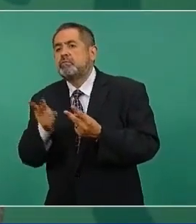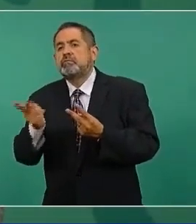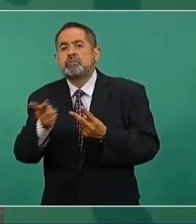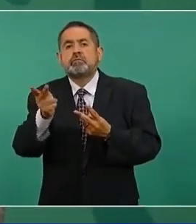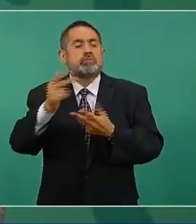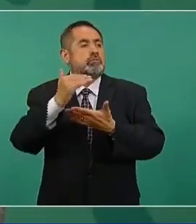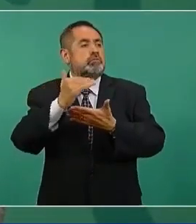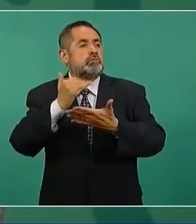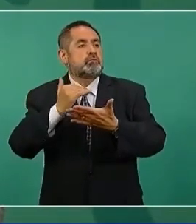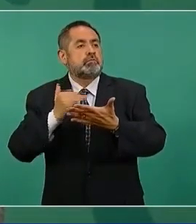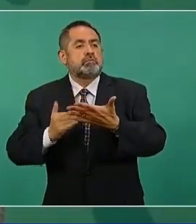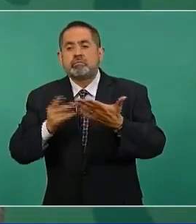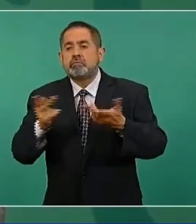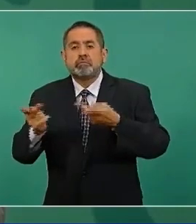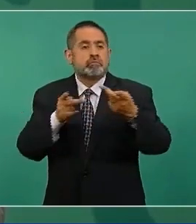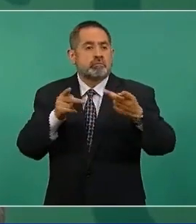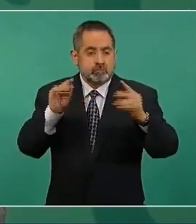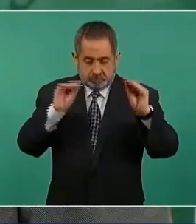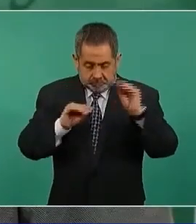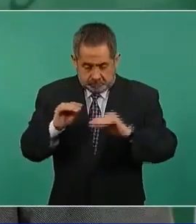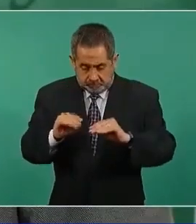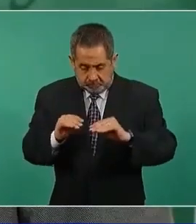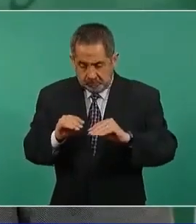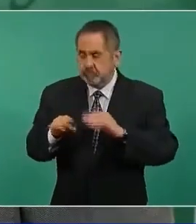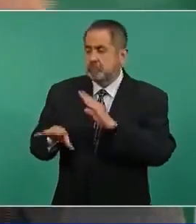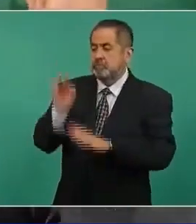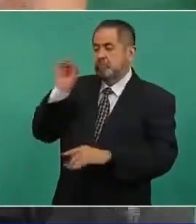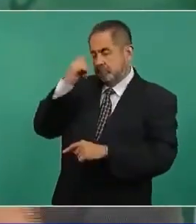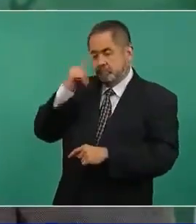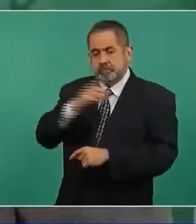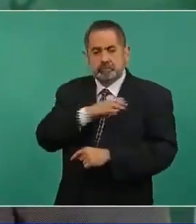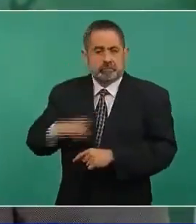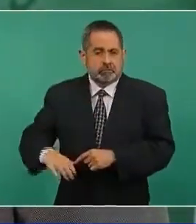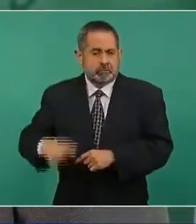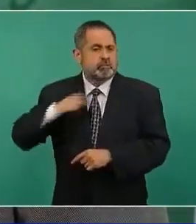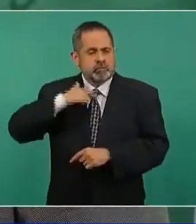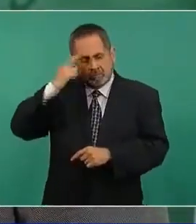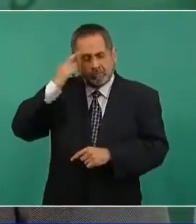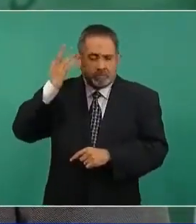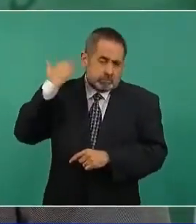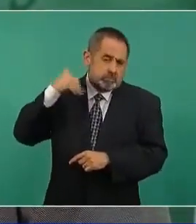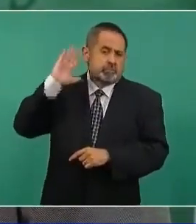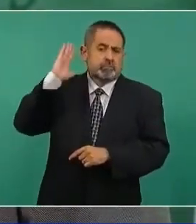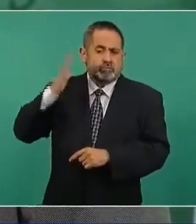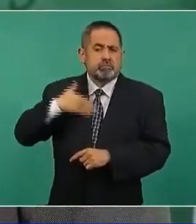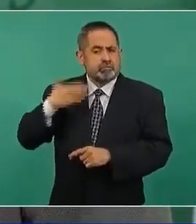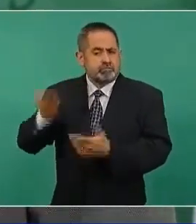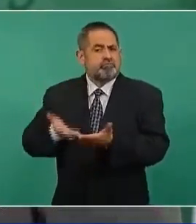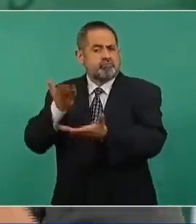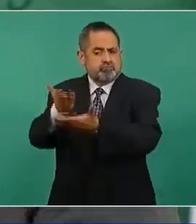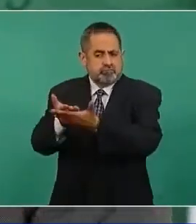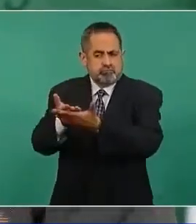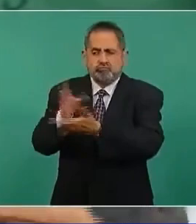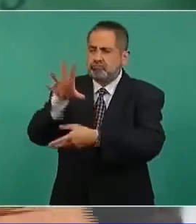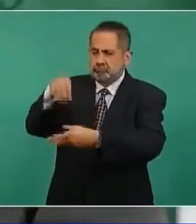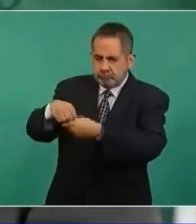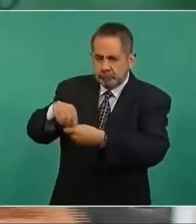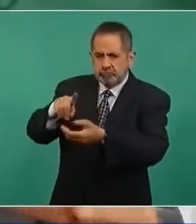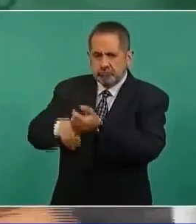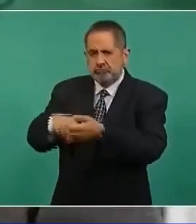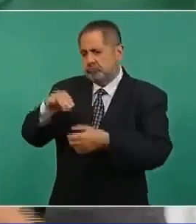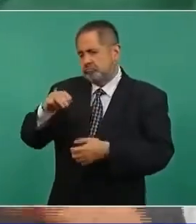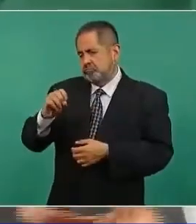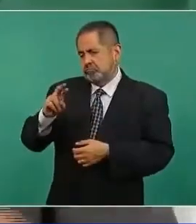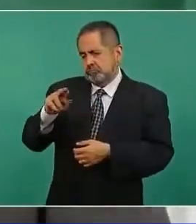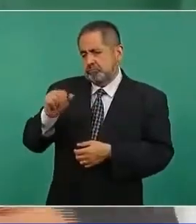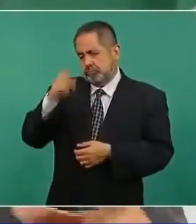porque yo lo propuse en su tiempo precisamente para